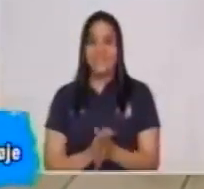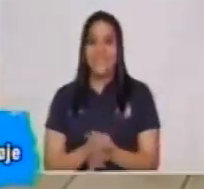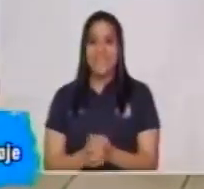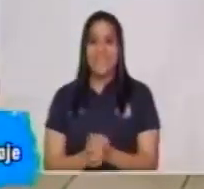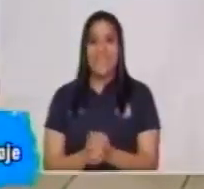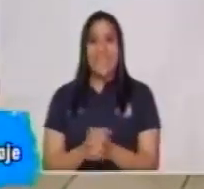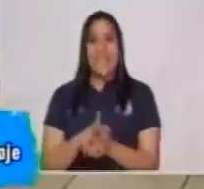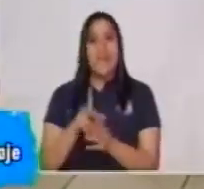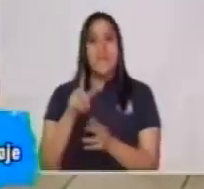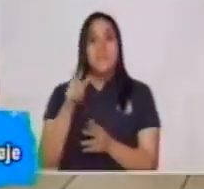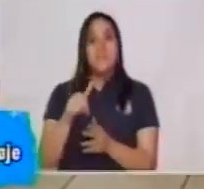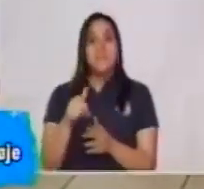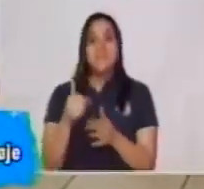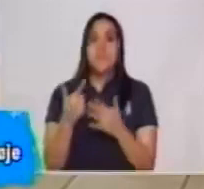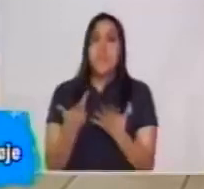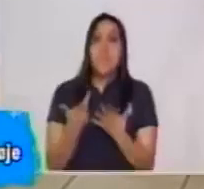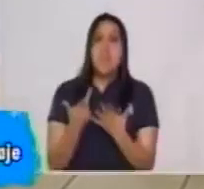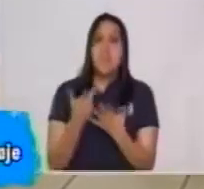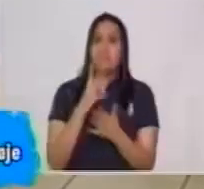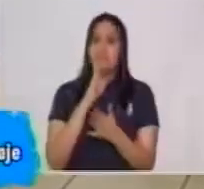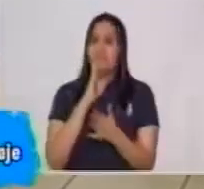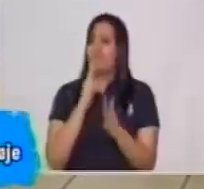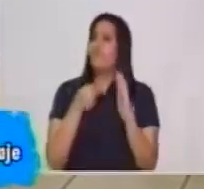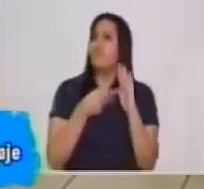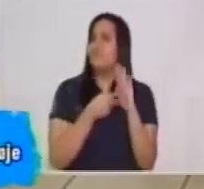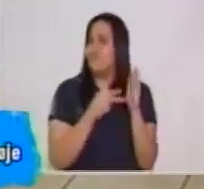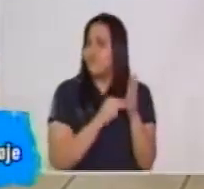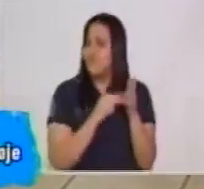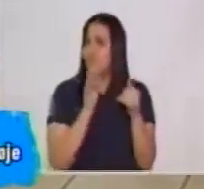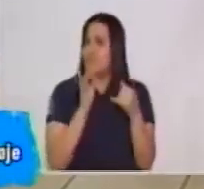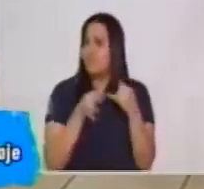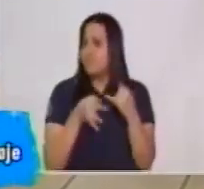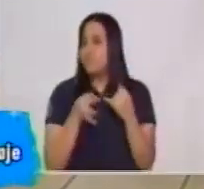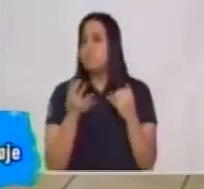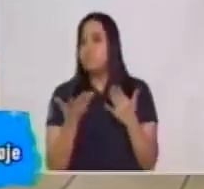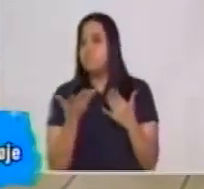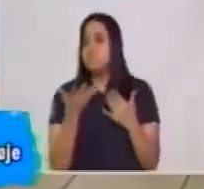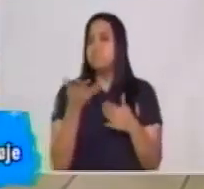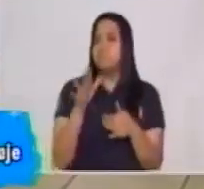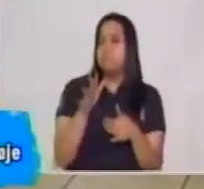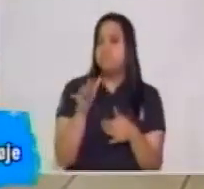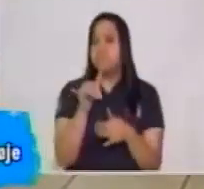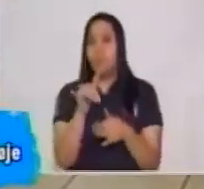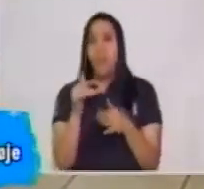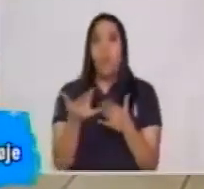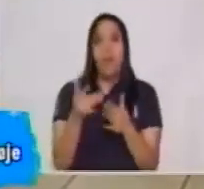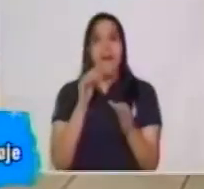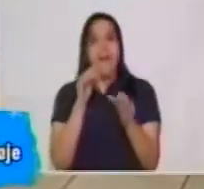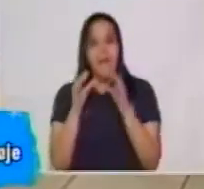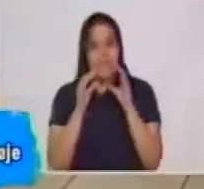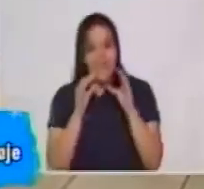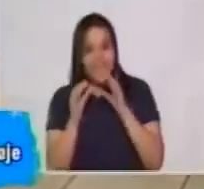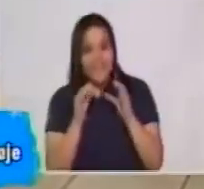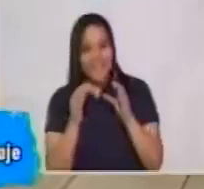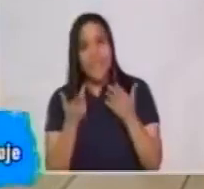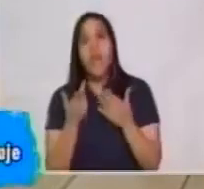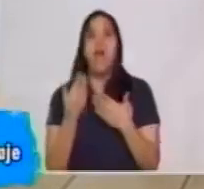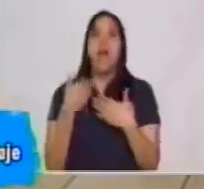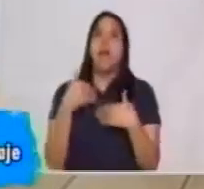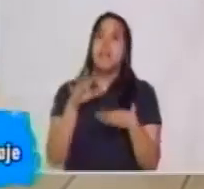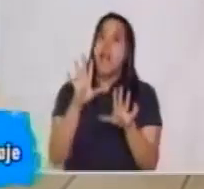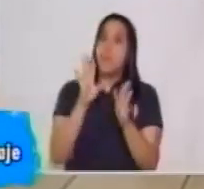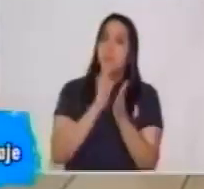Y hablando acerca de la interpretación, hoy vamos a abordar el tema de la comunicación. Ya hemos